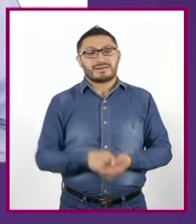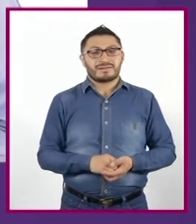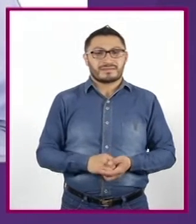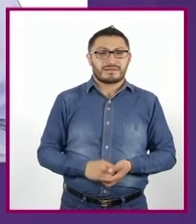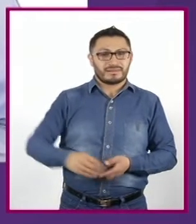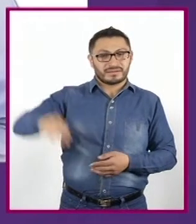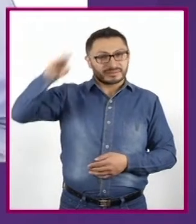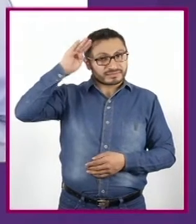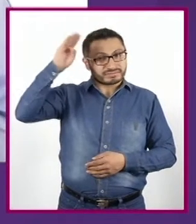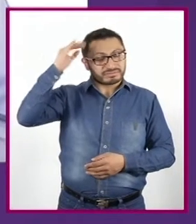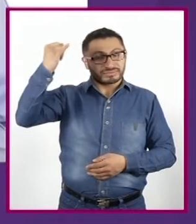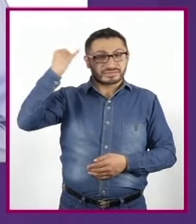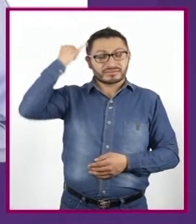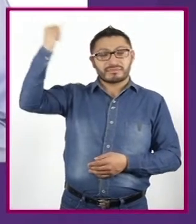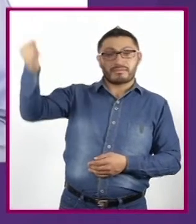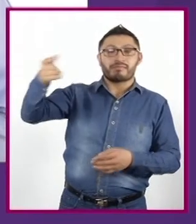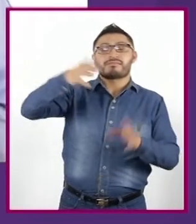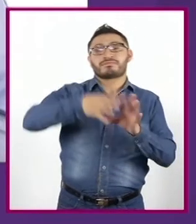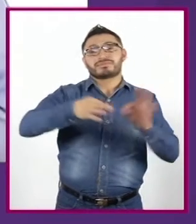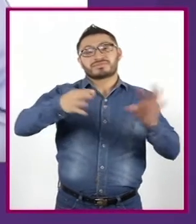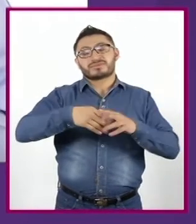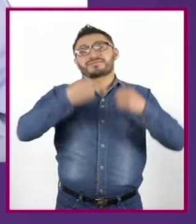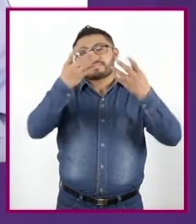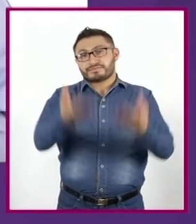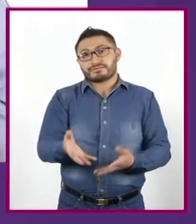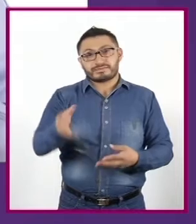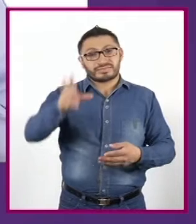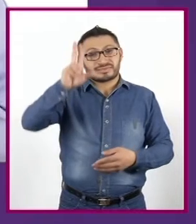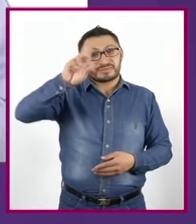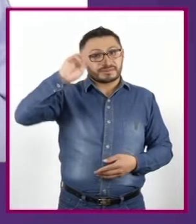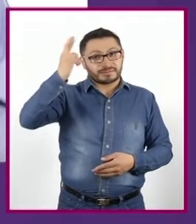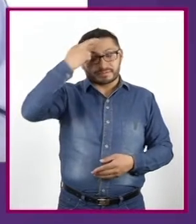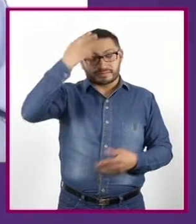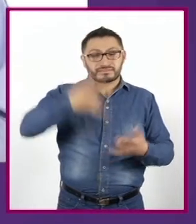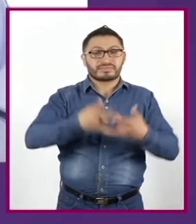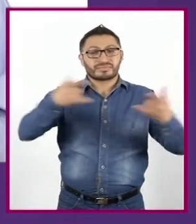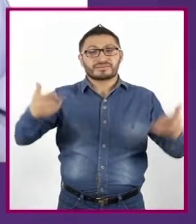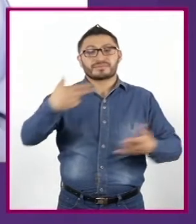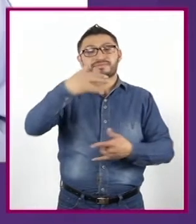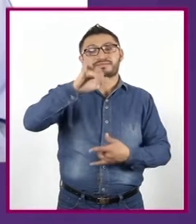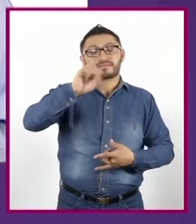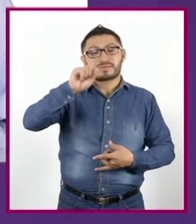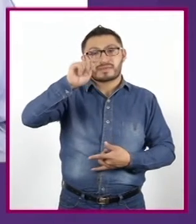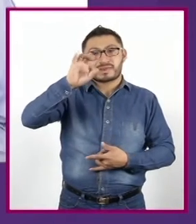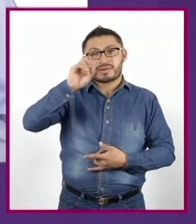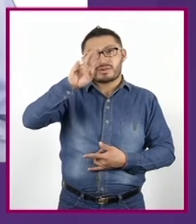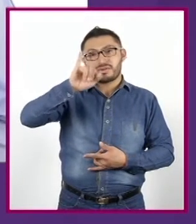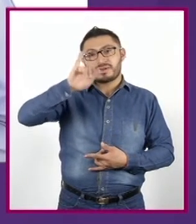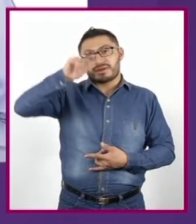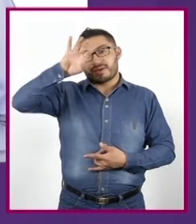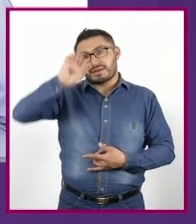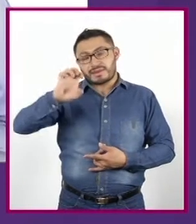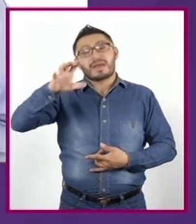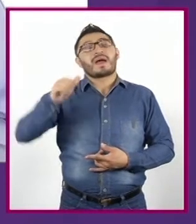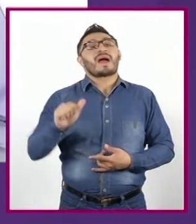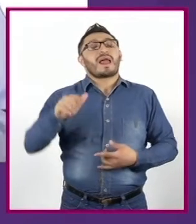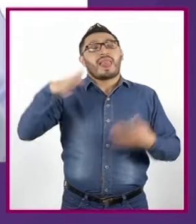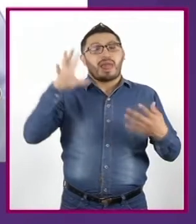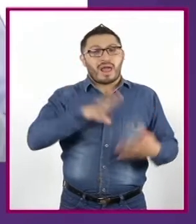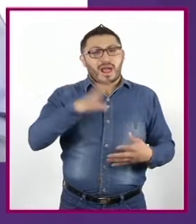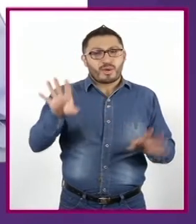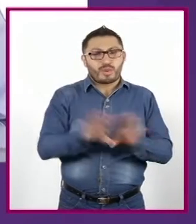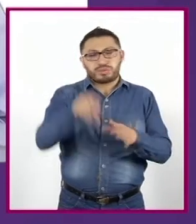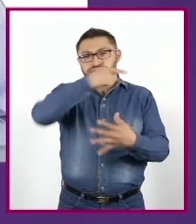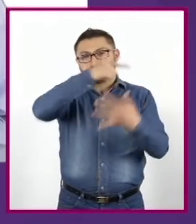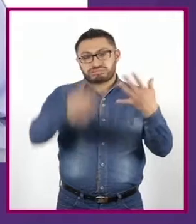Pensemos en una idea para contar Sin olvidar que la historieta es un instructivo gráfico Por ejemplo, imaginen